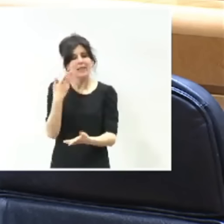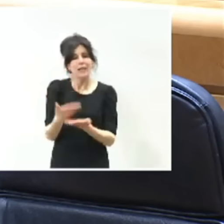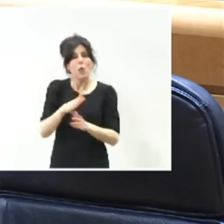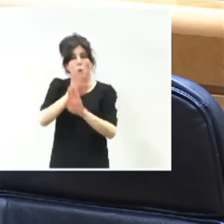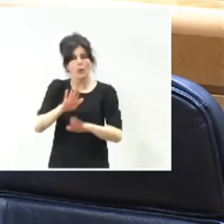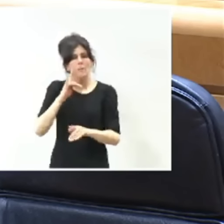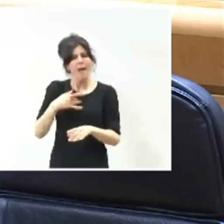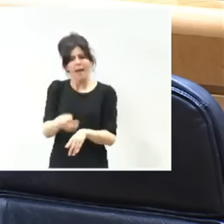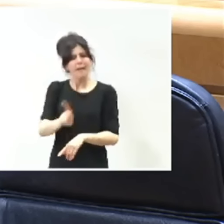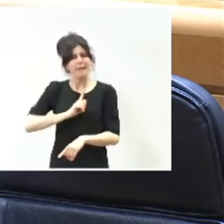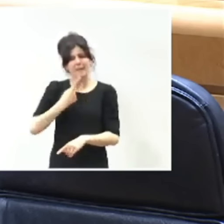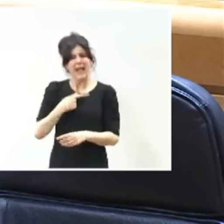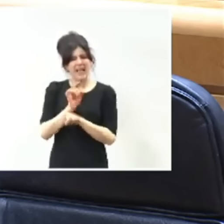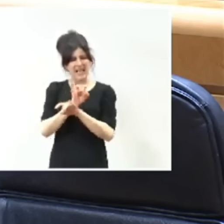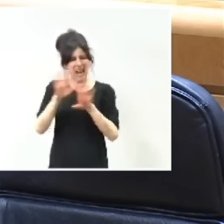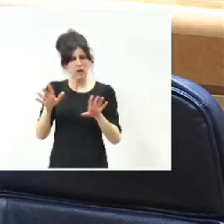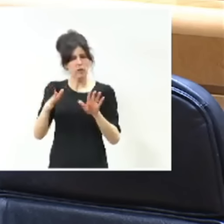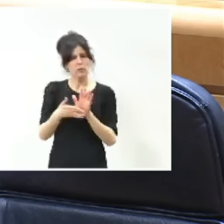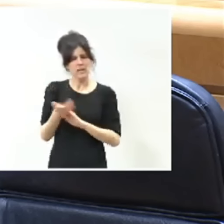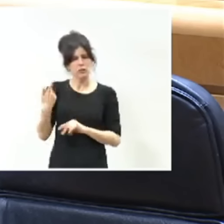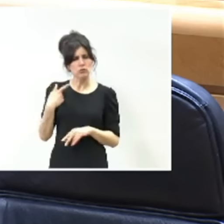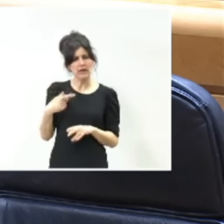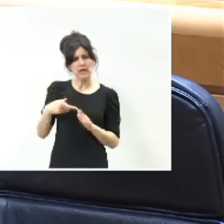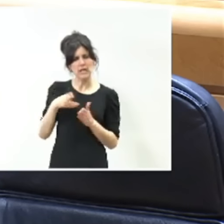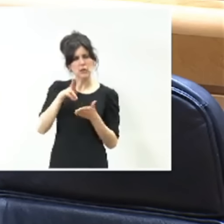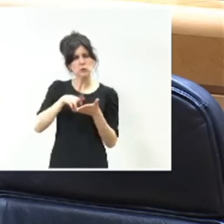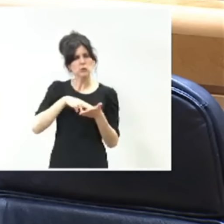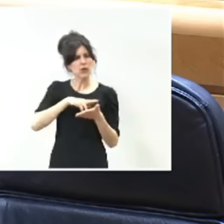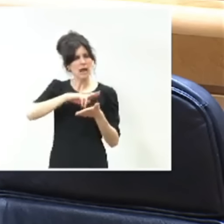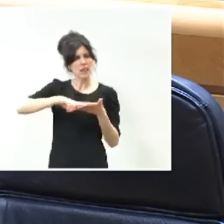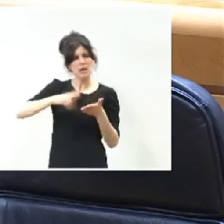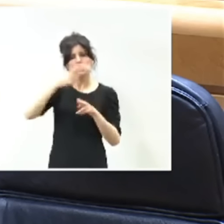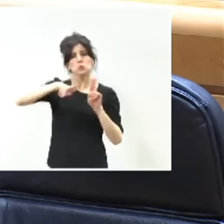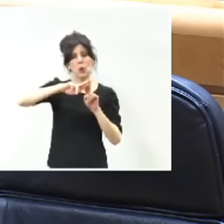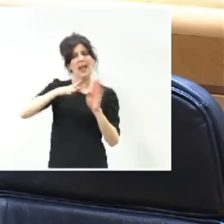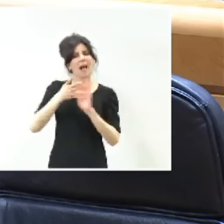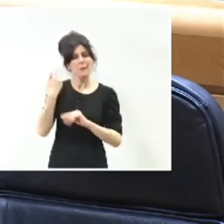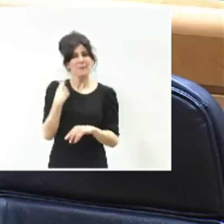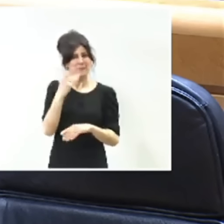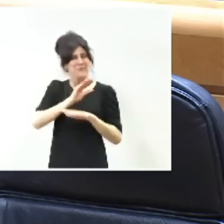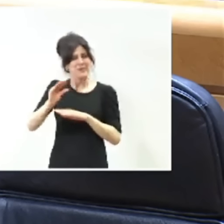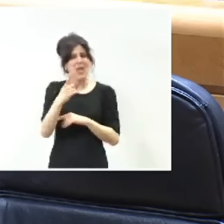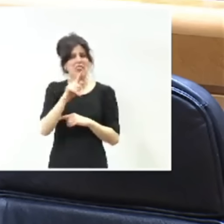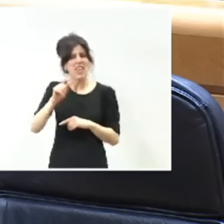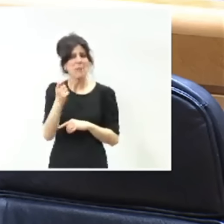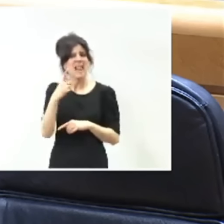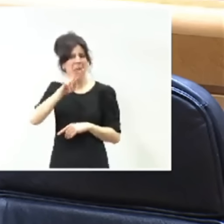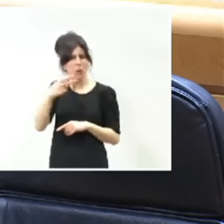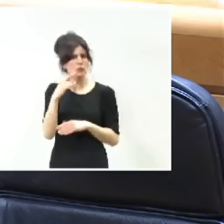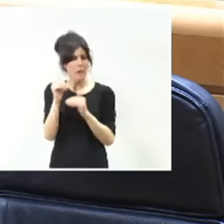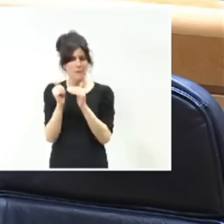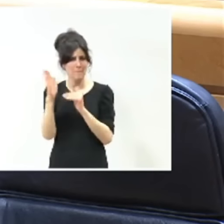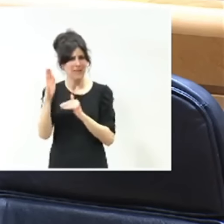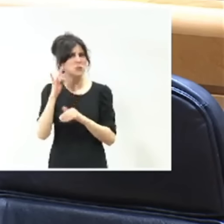efectivamente la Asunta de Galicia dio una ayuda de más de 100.000 euros a una empresa en la que